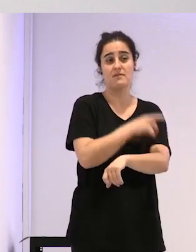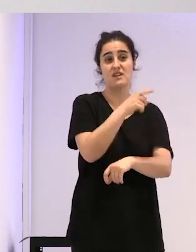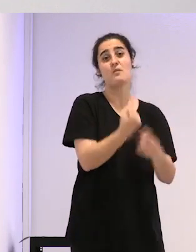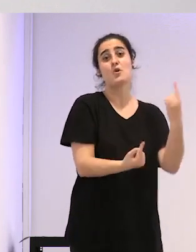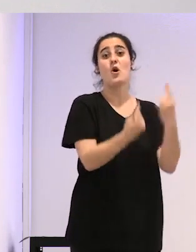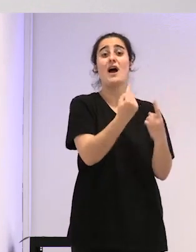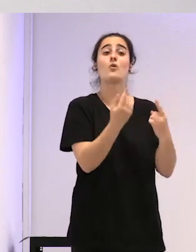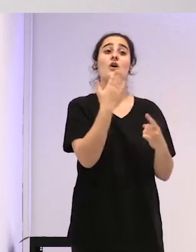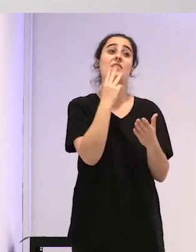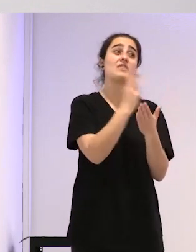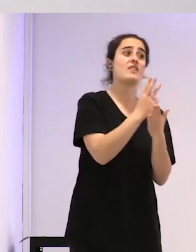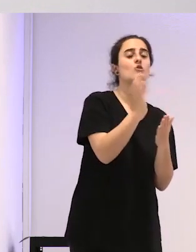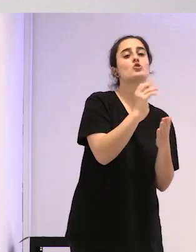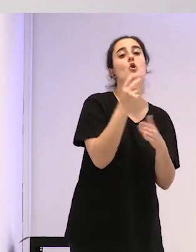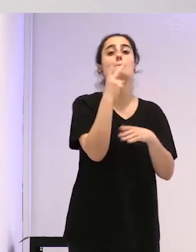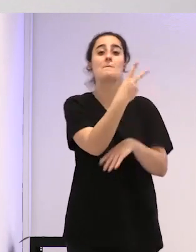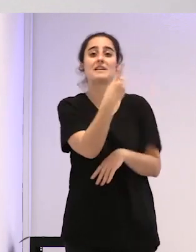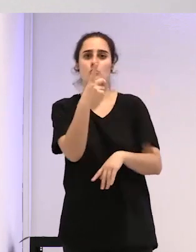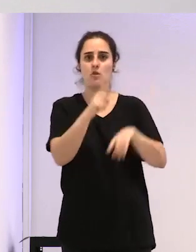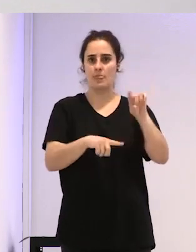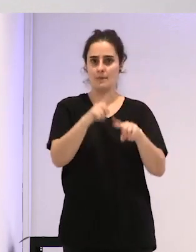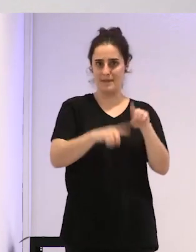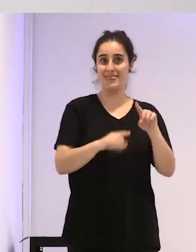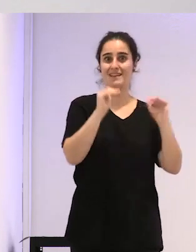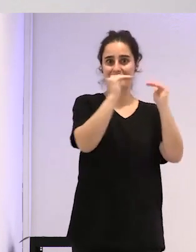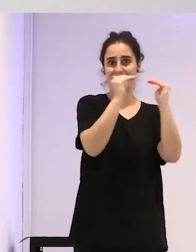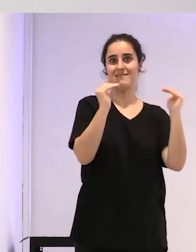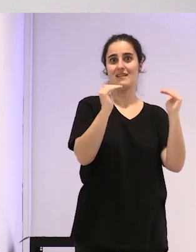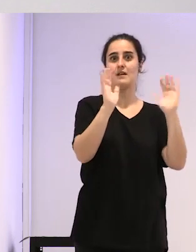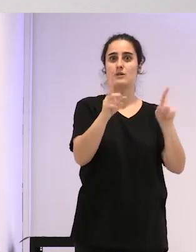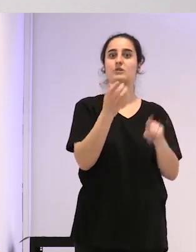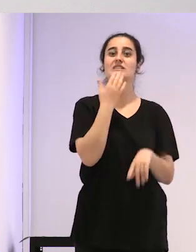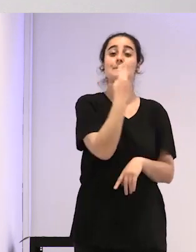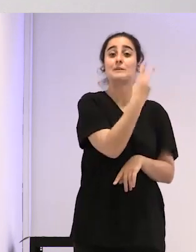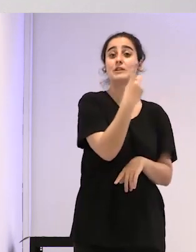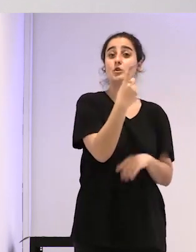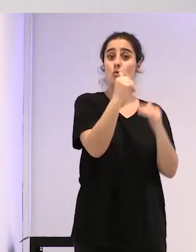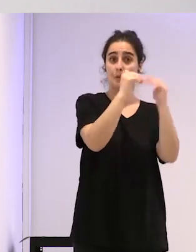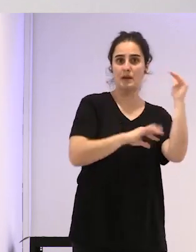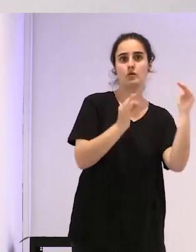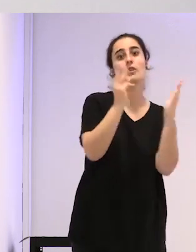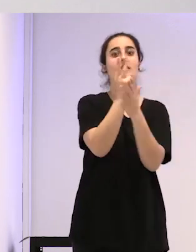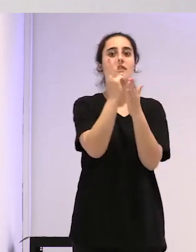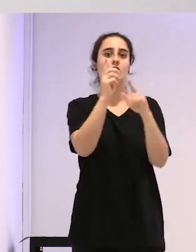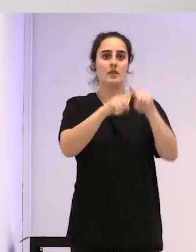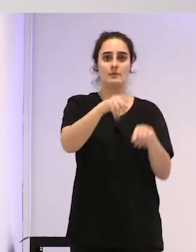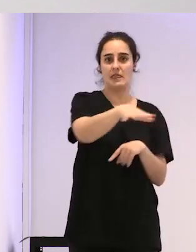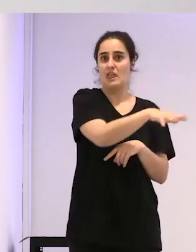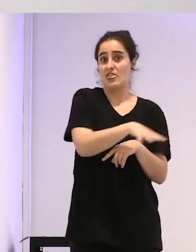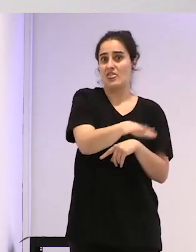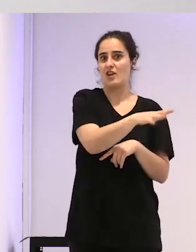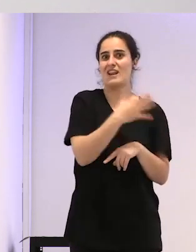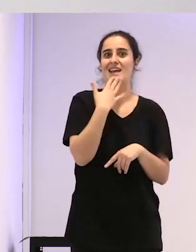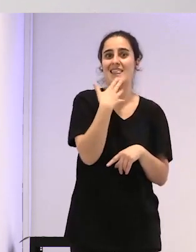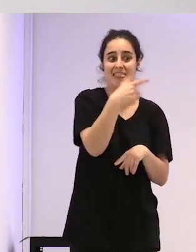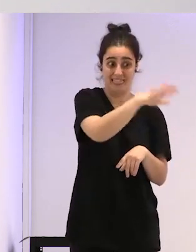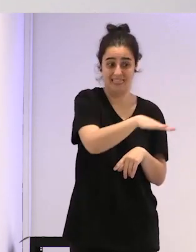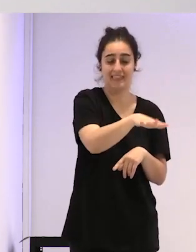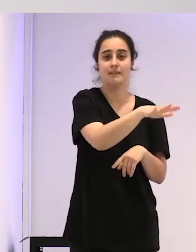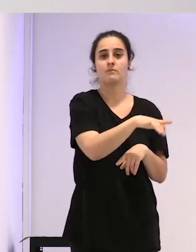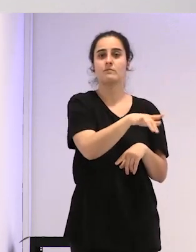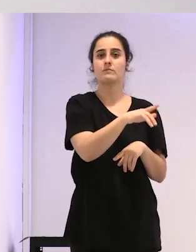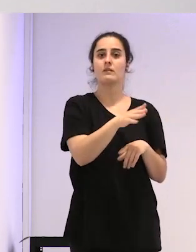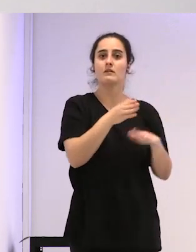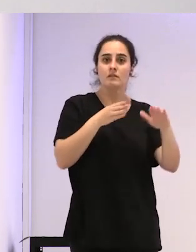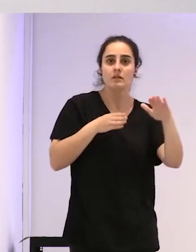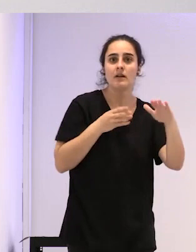años, otros 18, pues a algunas personas trans de menos de 21 años o de menos de 18 no podrán acceder a los